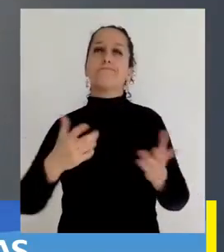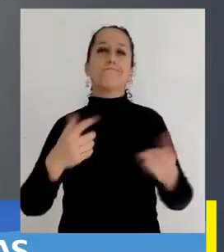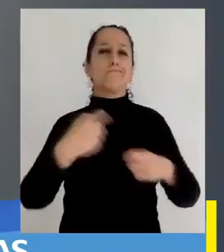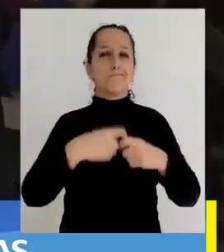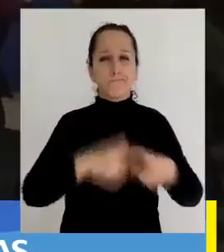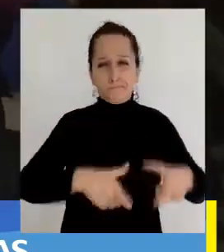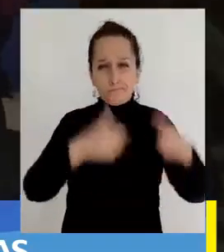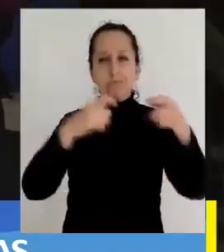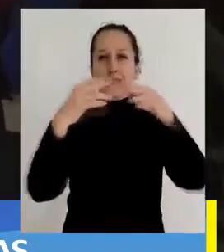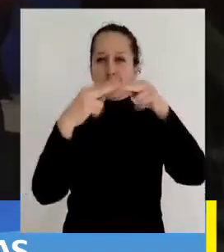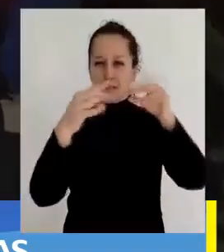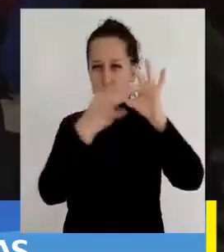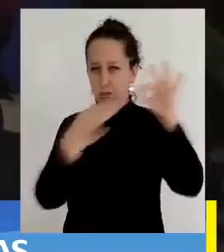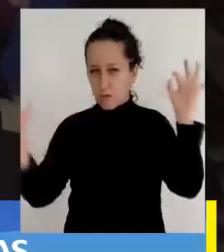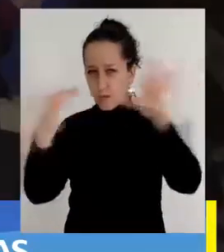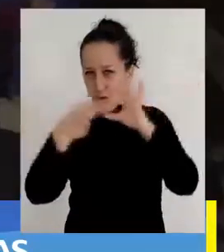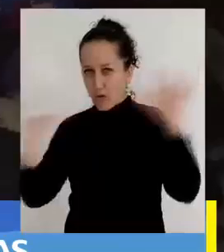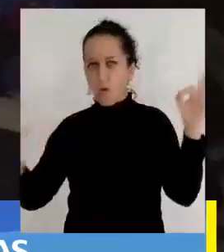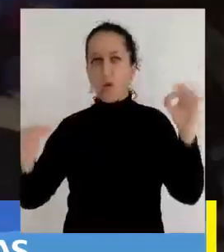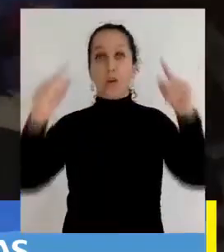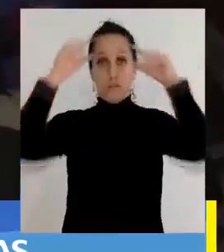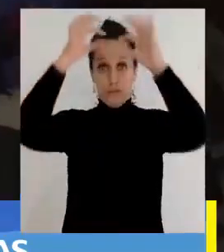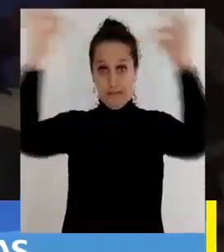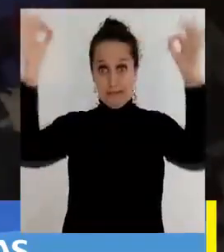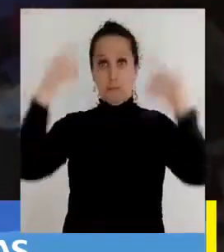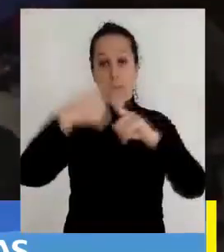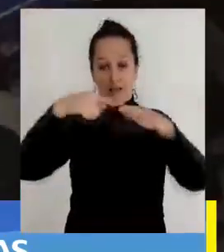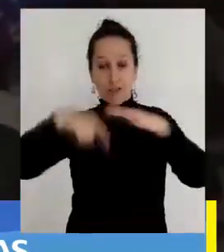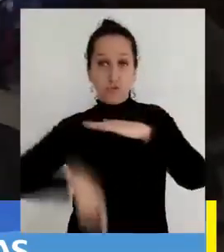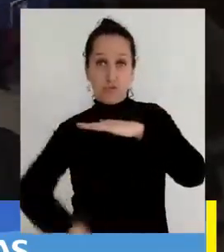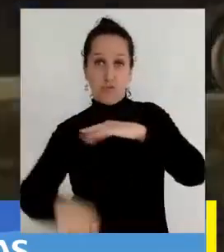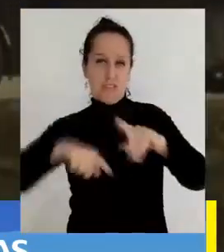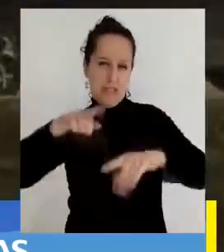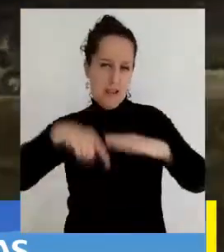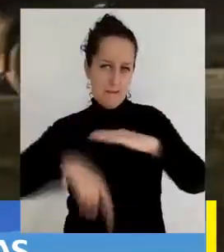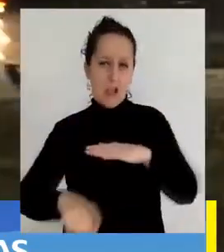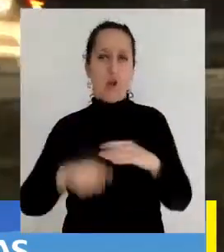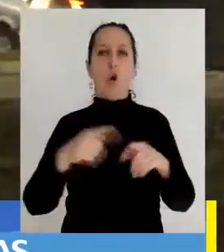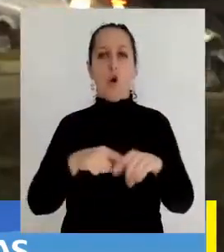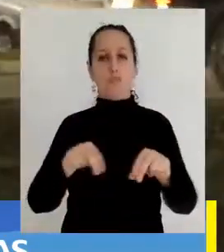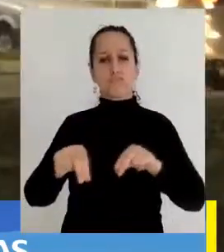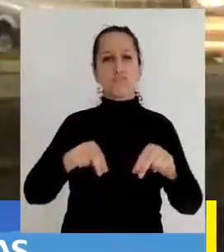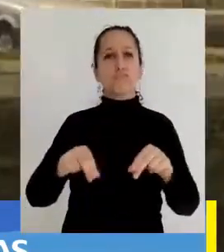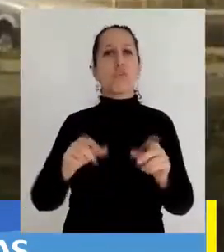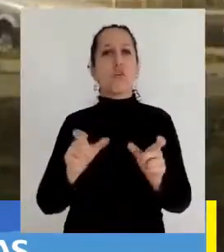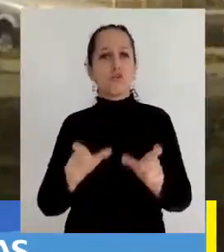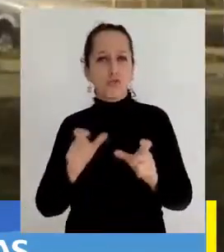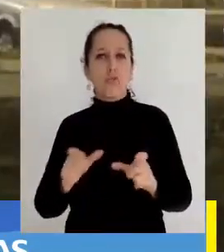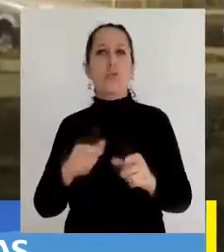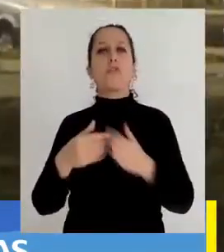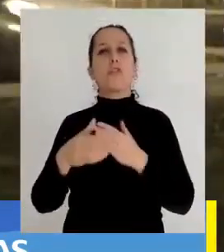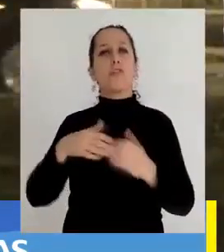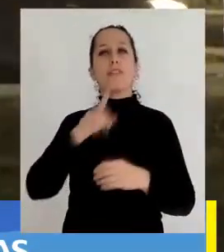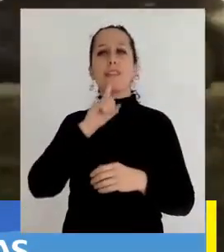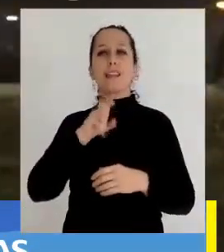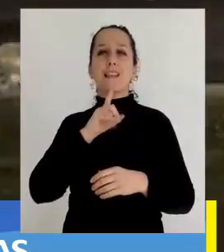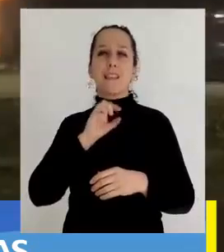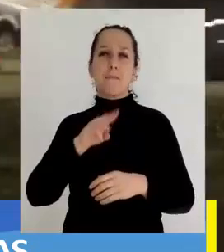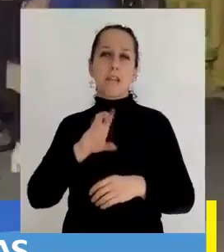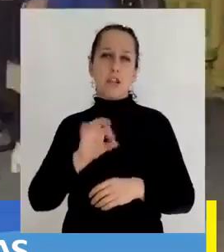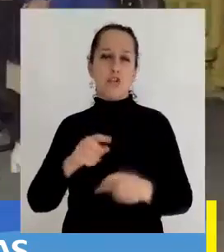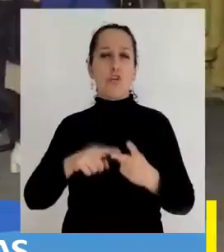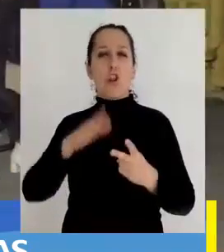postes, red de alumbrado público, aérea y subterránea, tableros de control y otras mejoras en Teniente Merino,